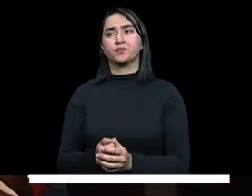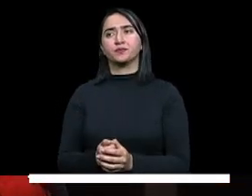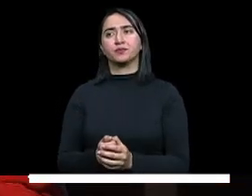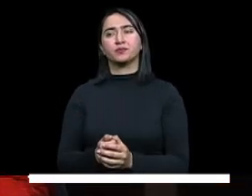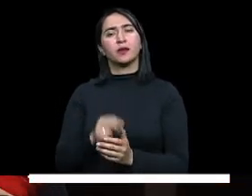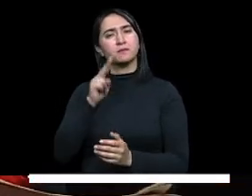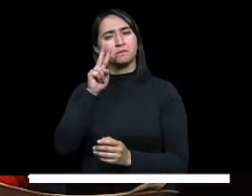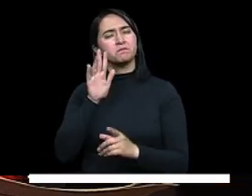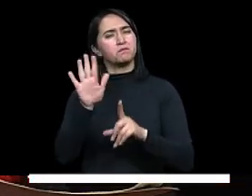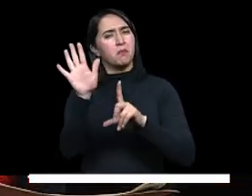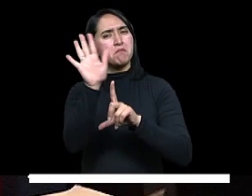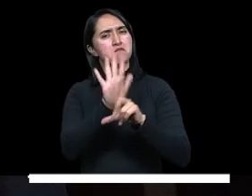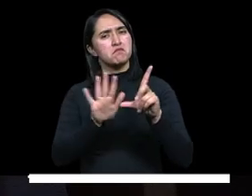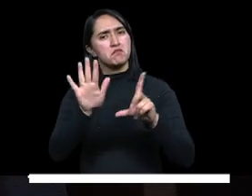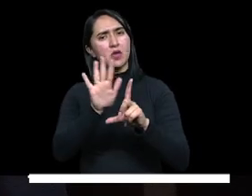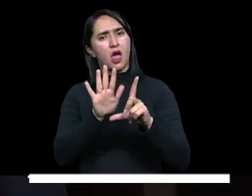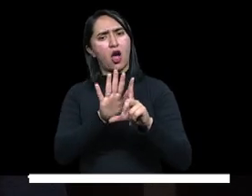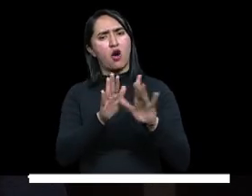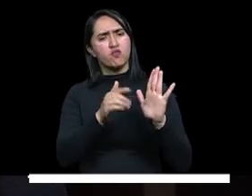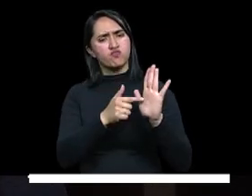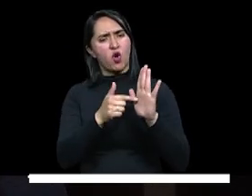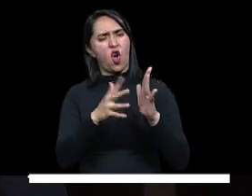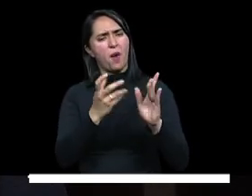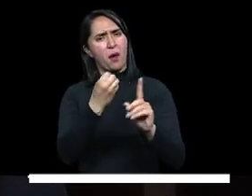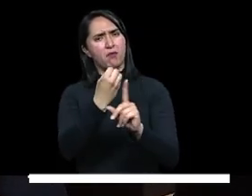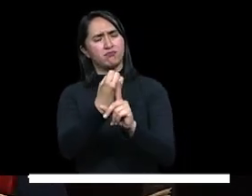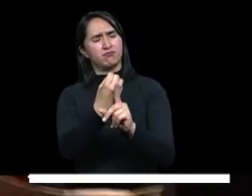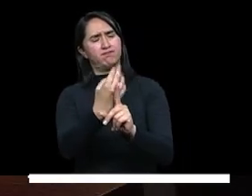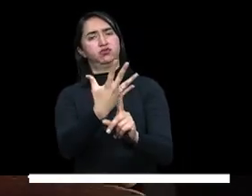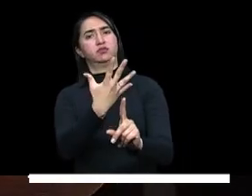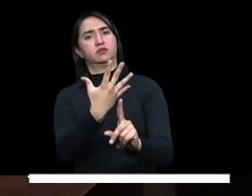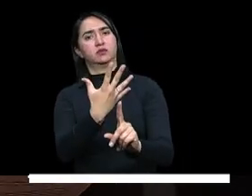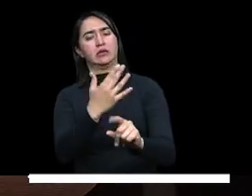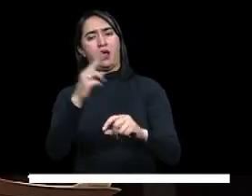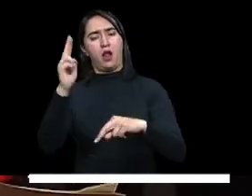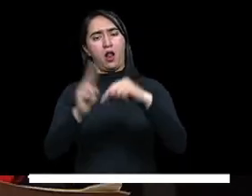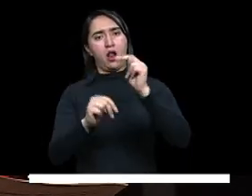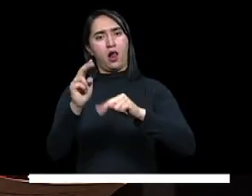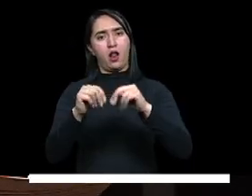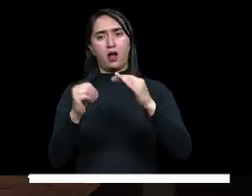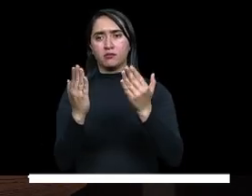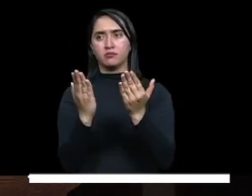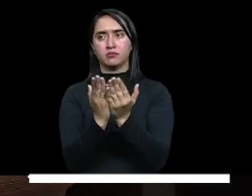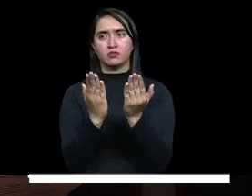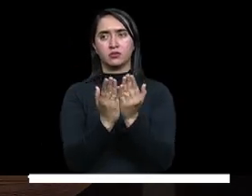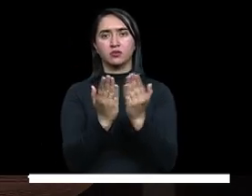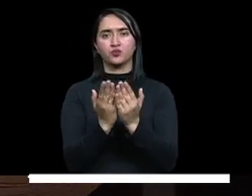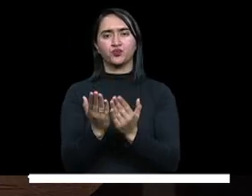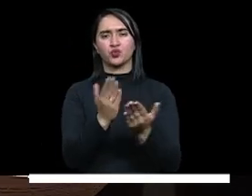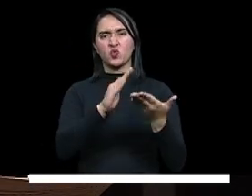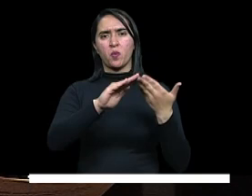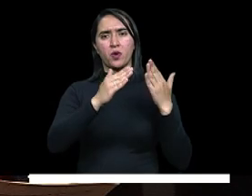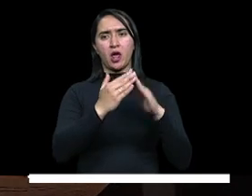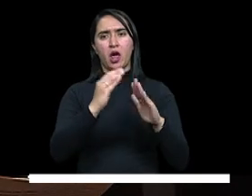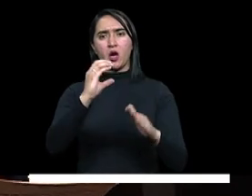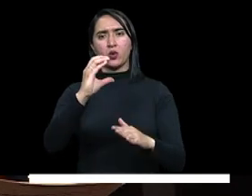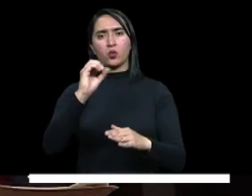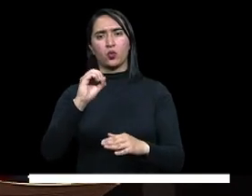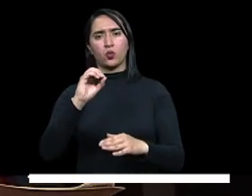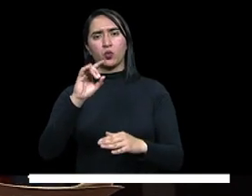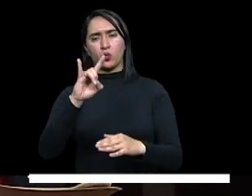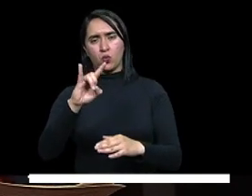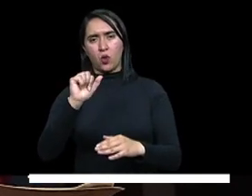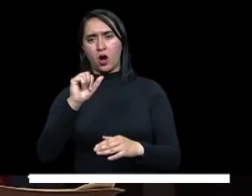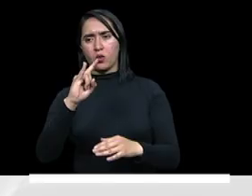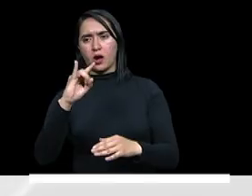precisamente a ver un video donde mostramos ese impacto de las obras de infraestructura educativa en el pueblo Cuancuamo, ubicado en el departamento